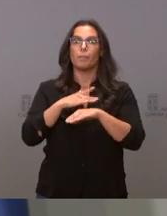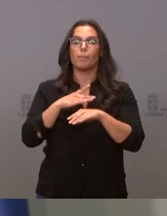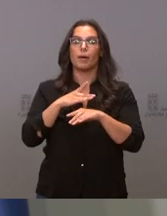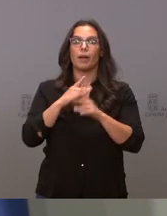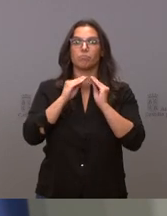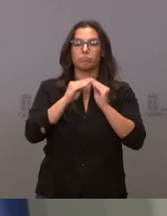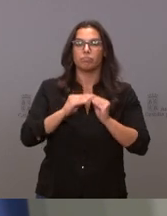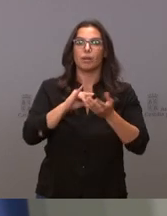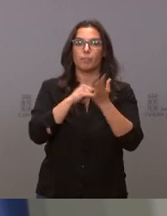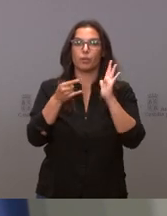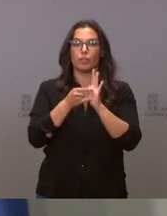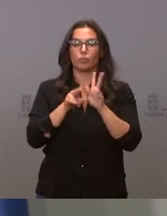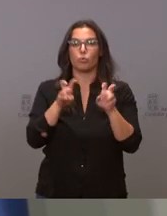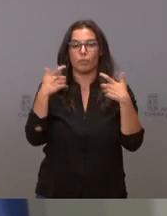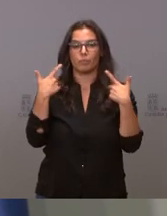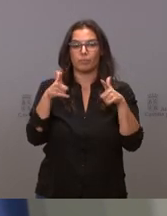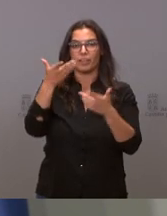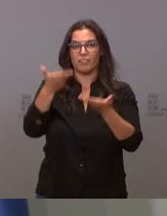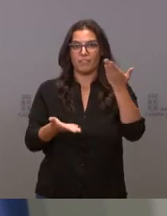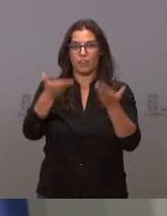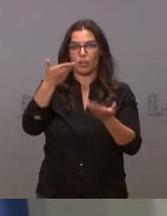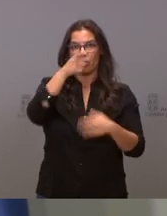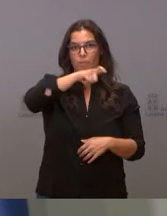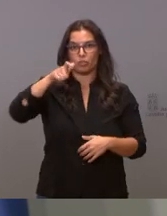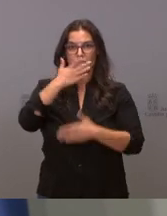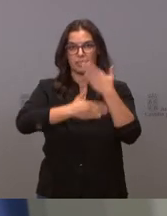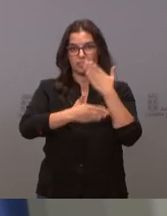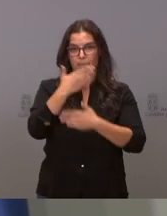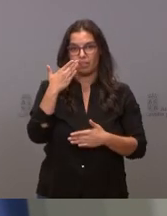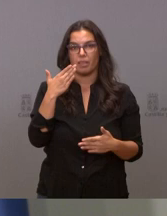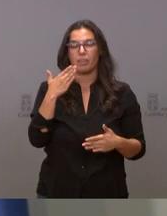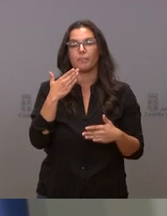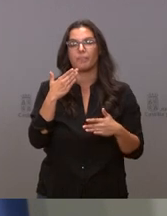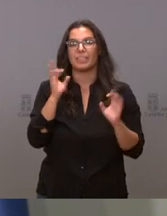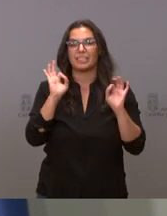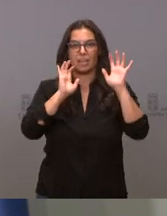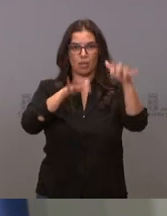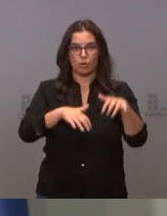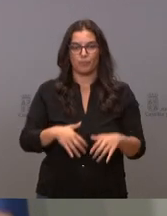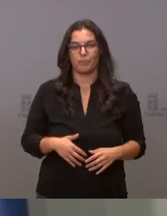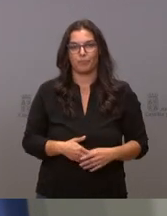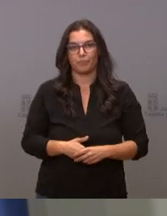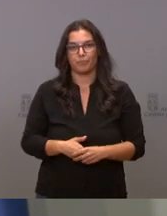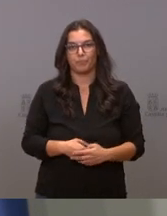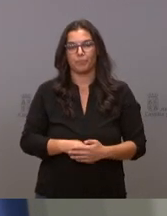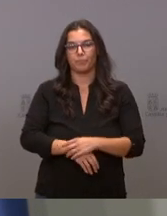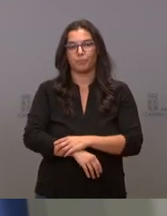proyecto de la nueva unidad de valoración de personas con discapacidad en León, en León Capital.